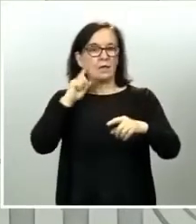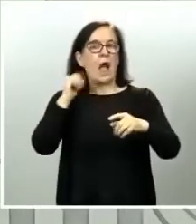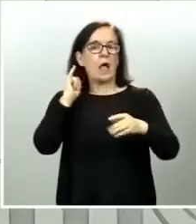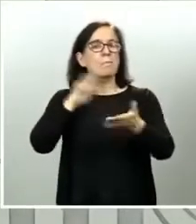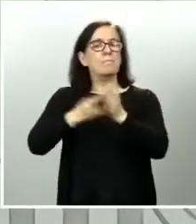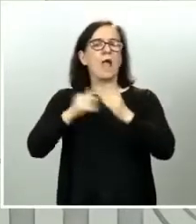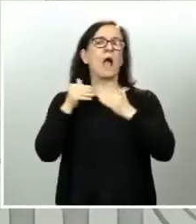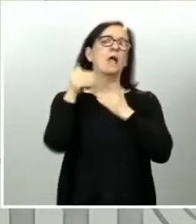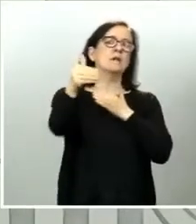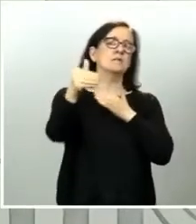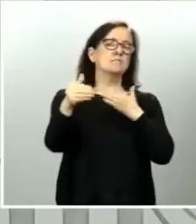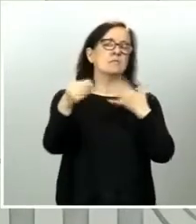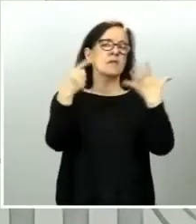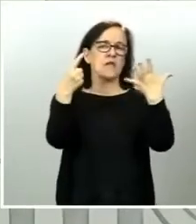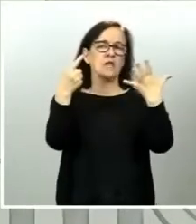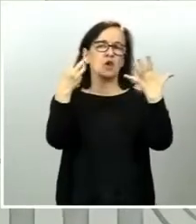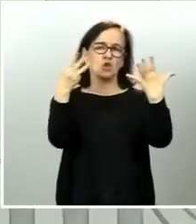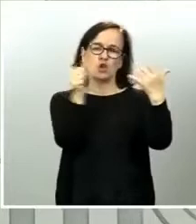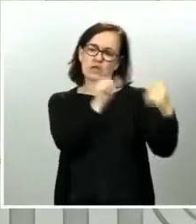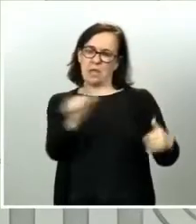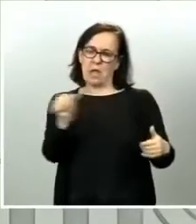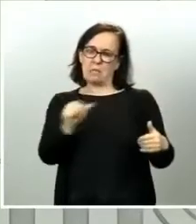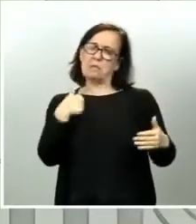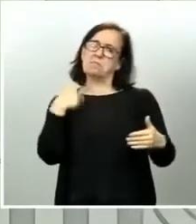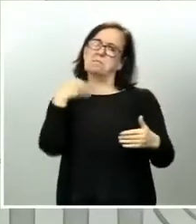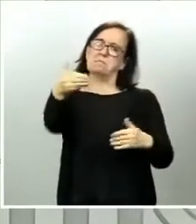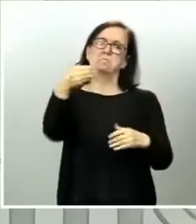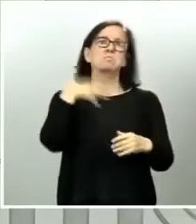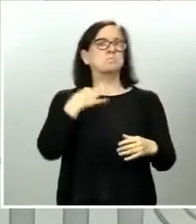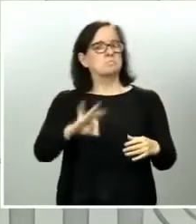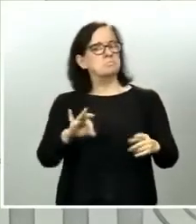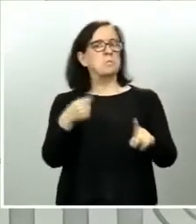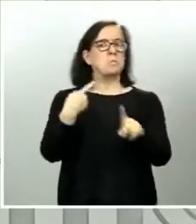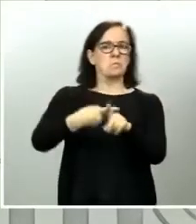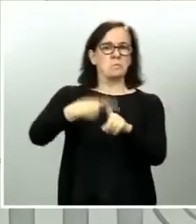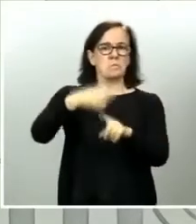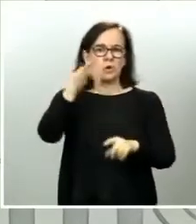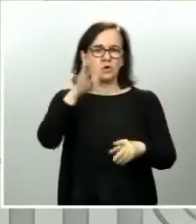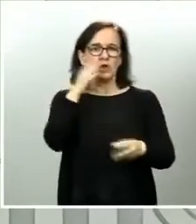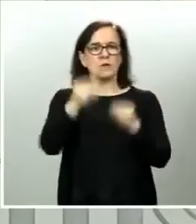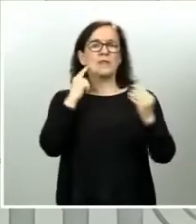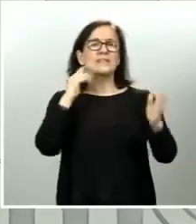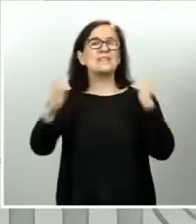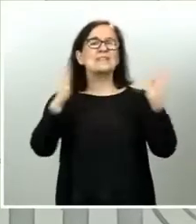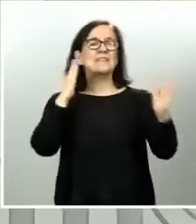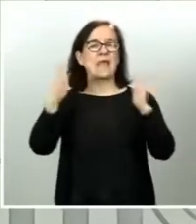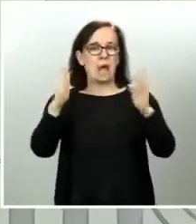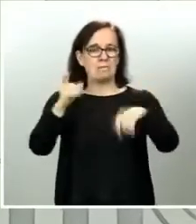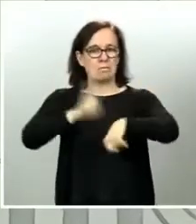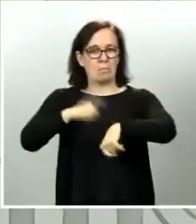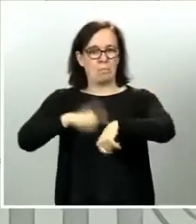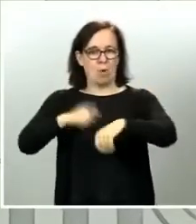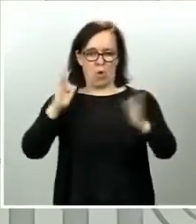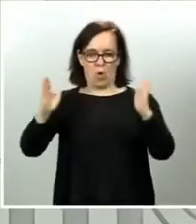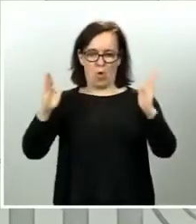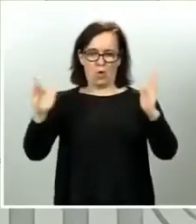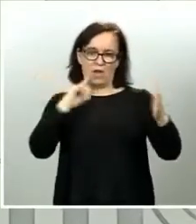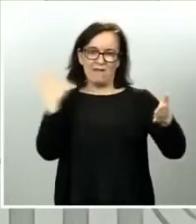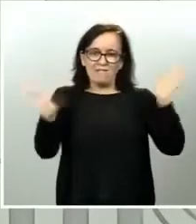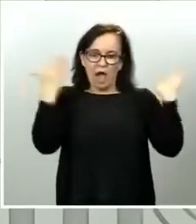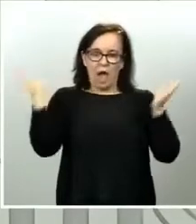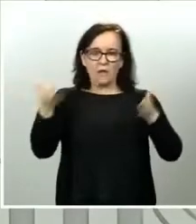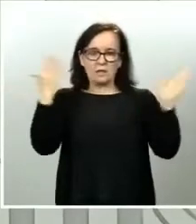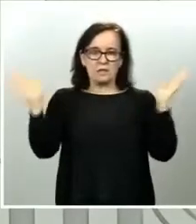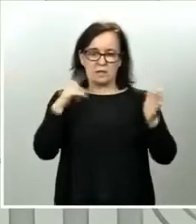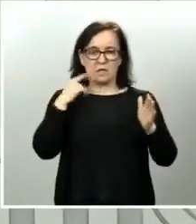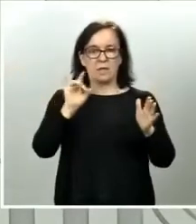seis, ocho semanas en una visión optimista, que fija un perímetro, que fija una temporalidad en periodos, en fases y en periodos de quince